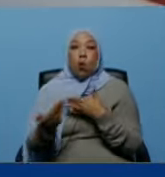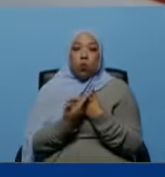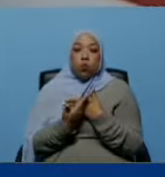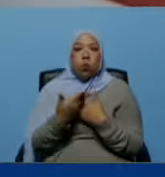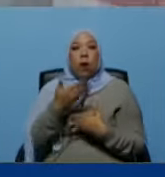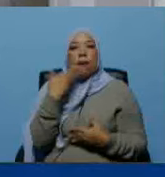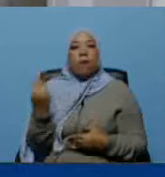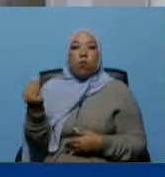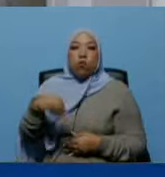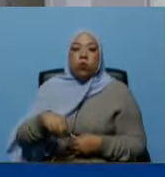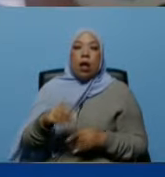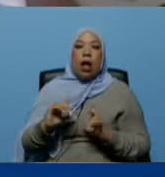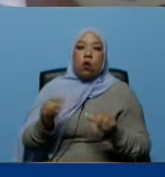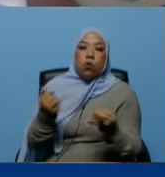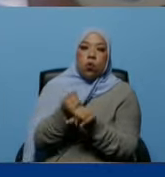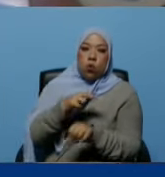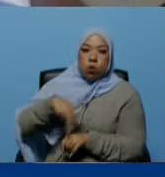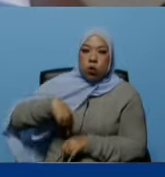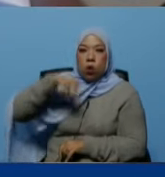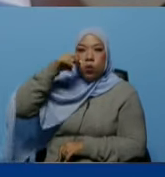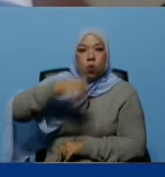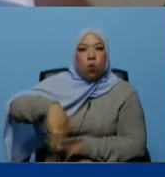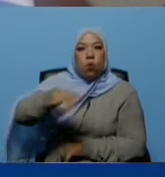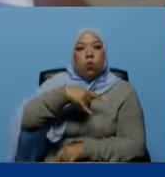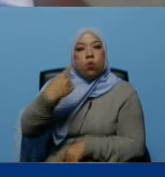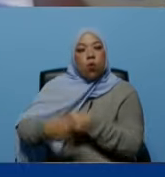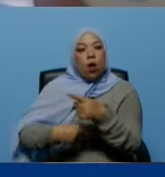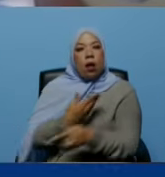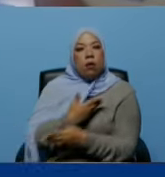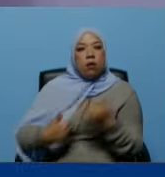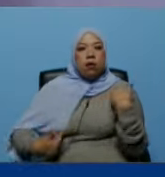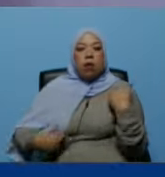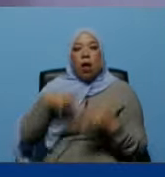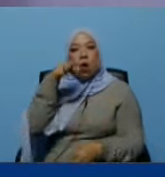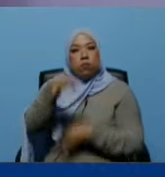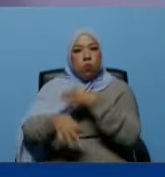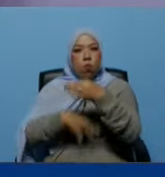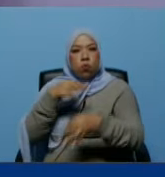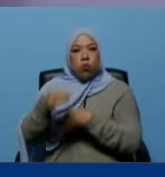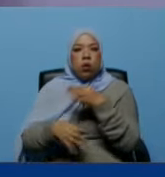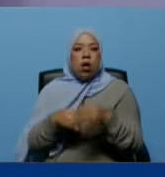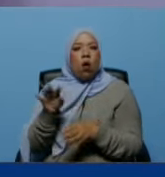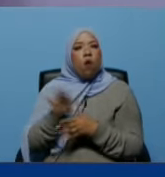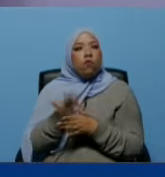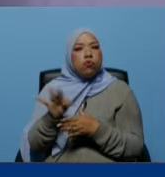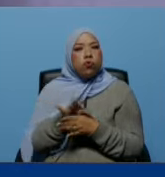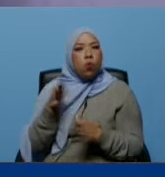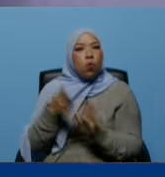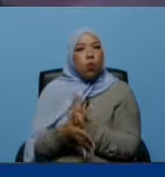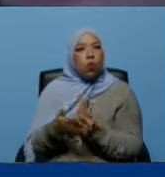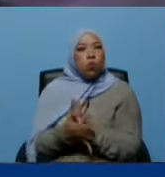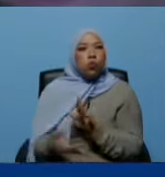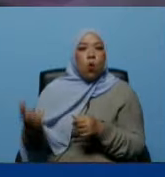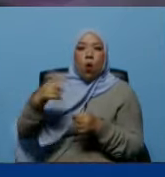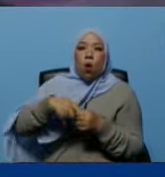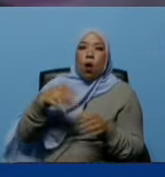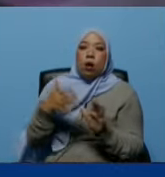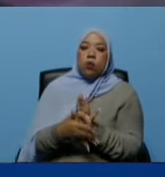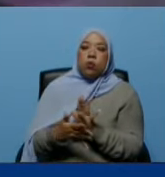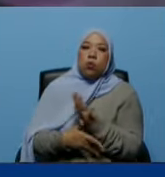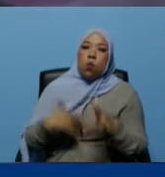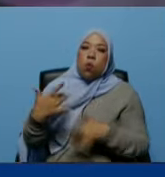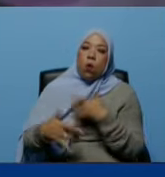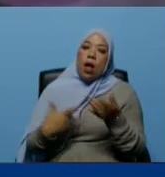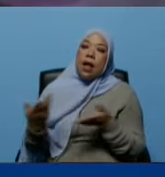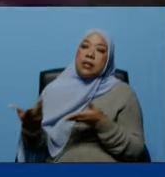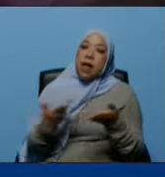esa mayor apertura a nuestro pueblo pero para eso presidente para explicarle lo que es el funcionamiento de los sillones odontológicos y los demás